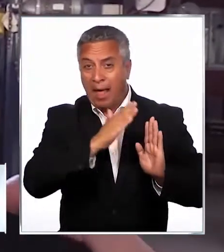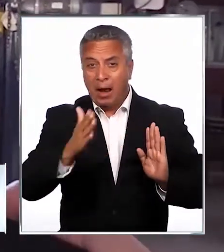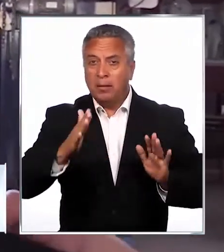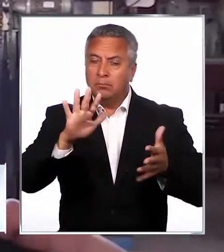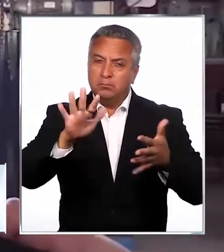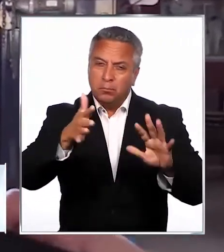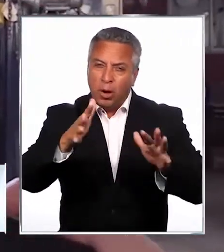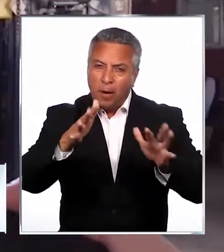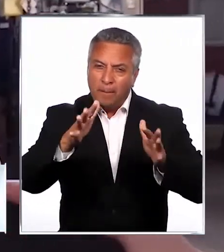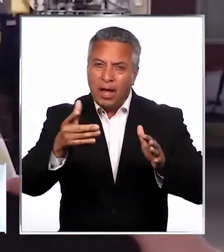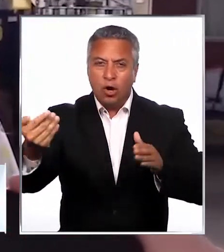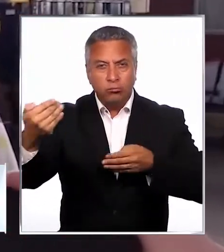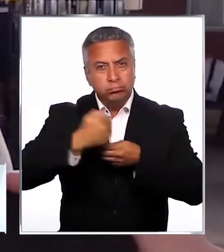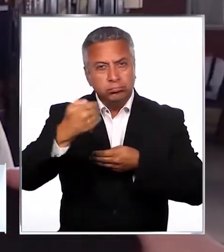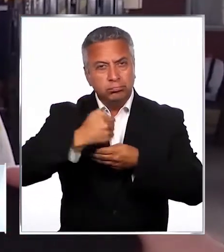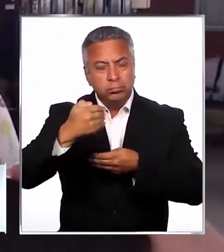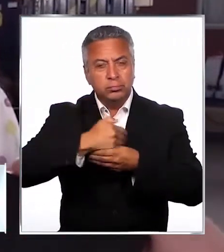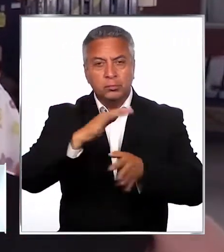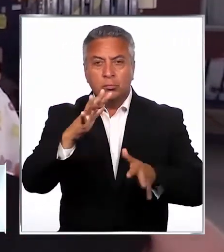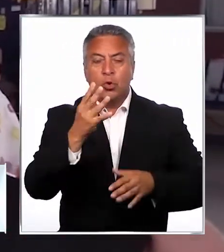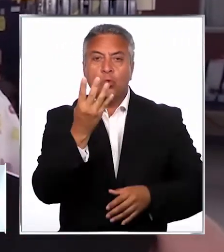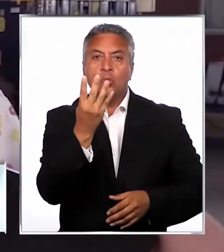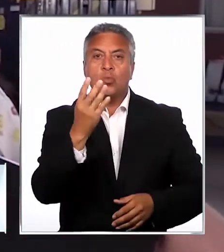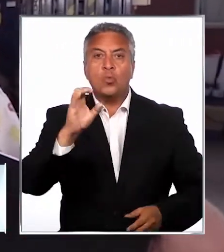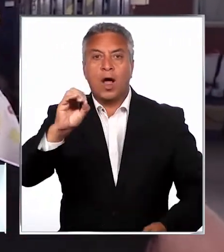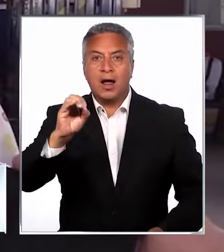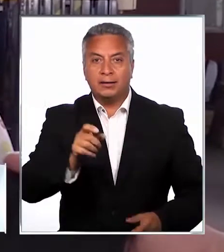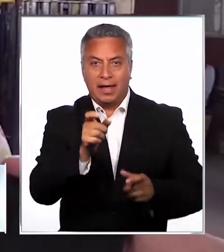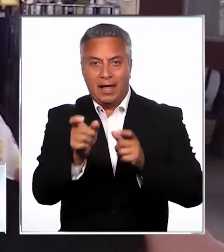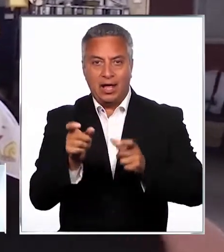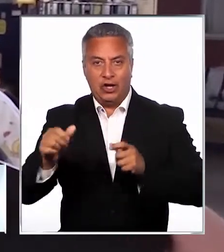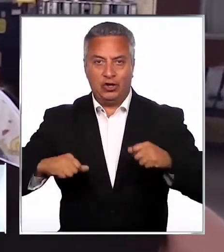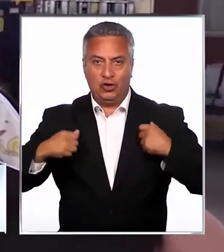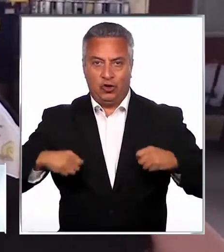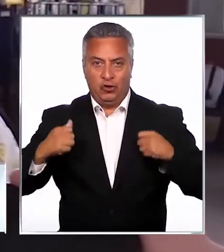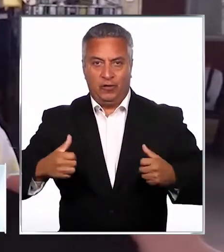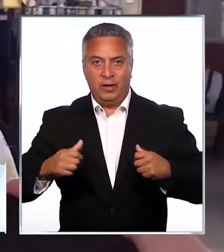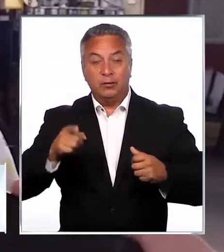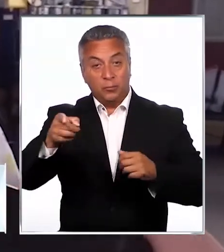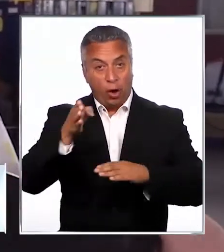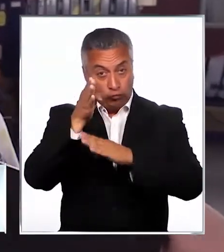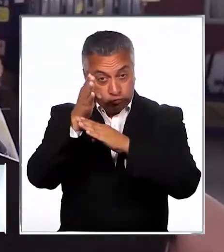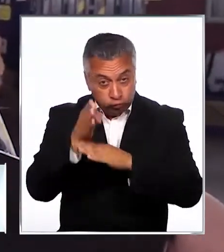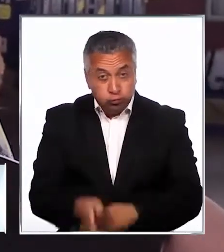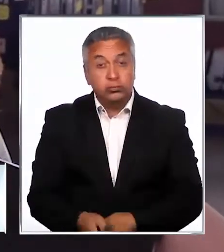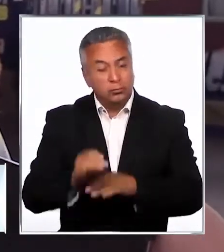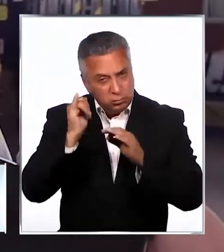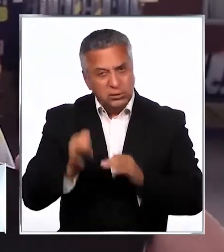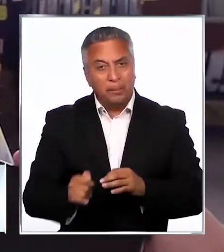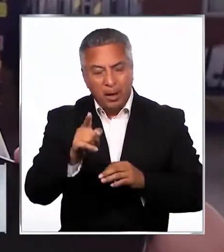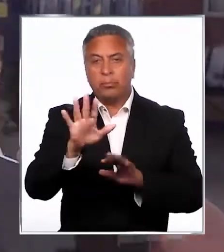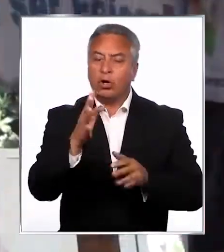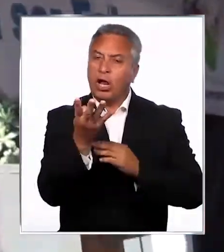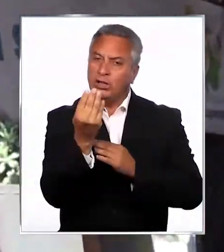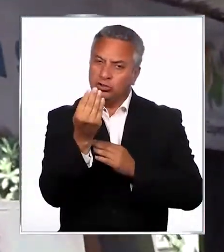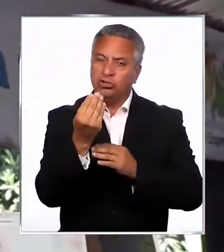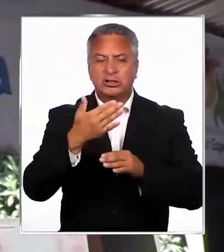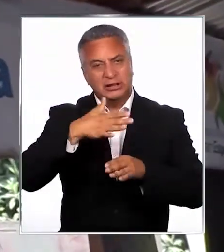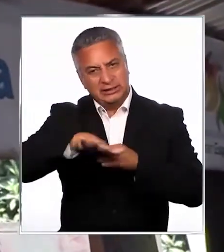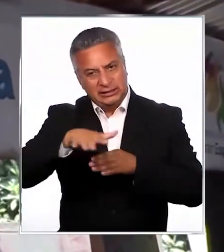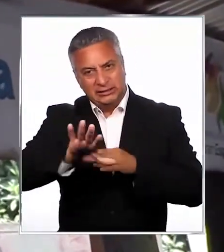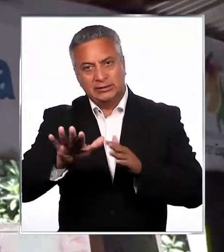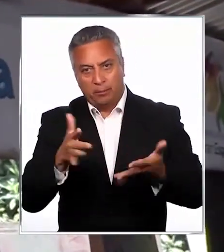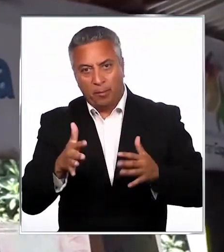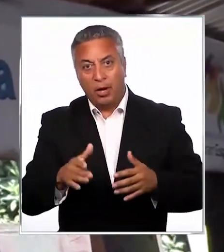de 40 chicos que vienen a participar acá, permanentes siempre hay 14, 15 pero